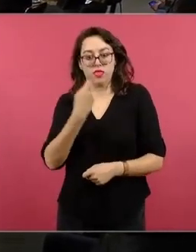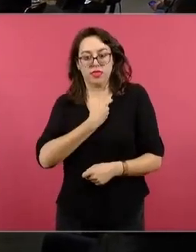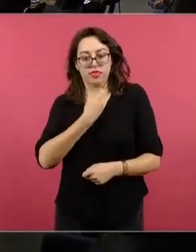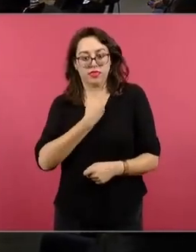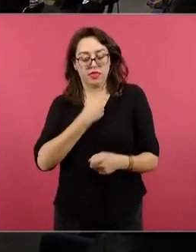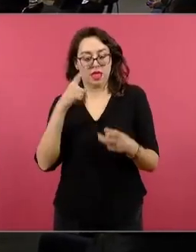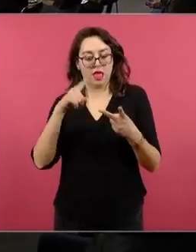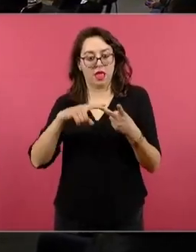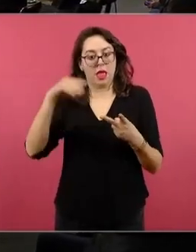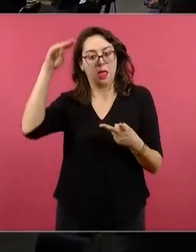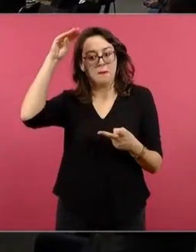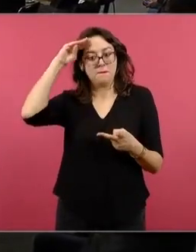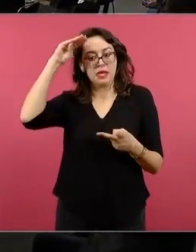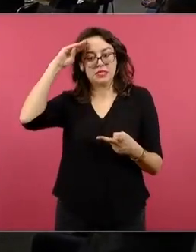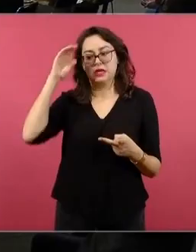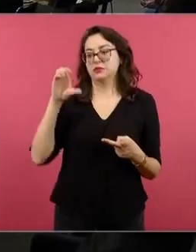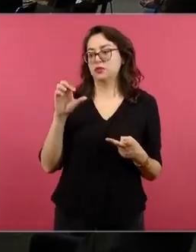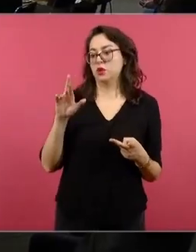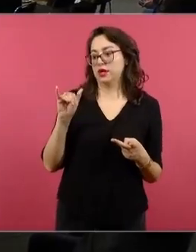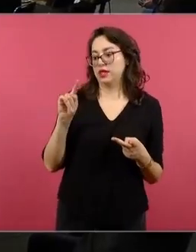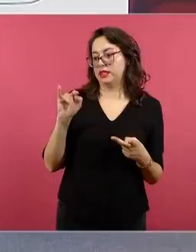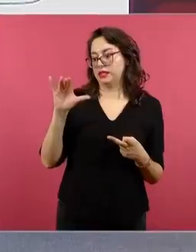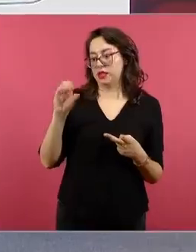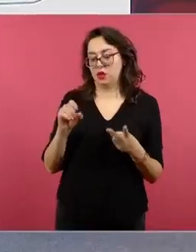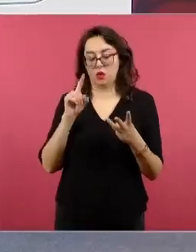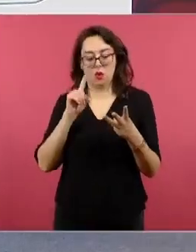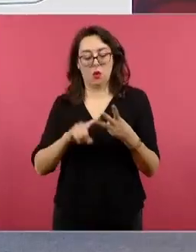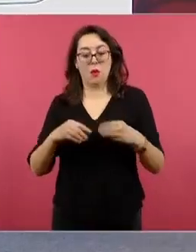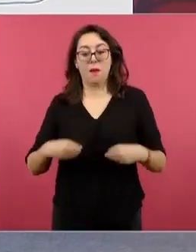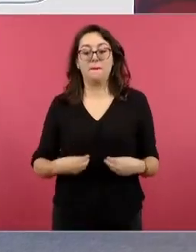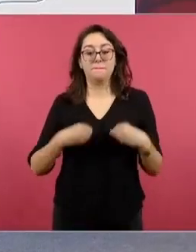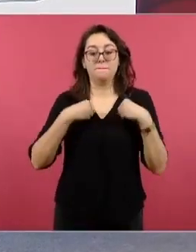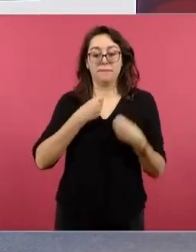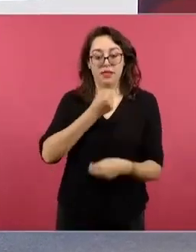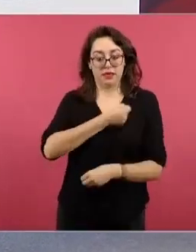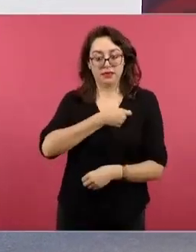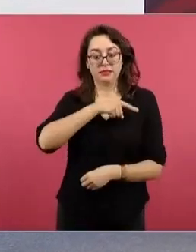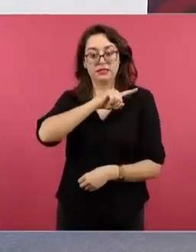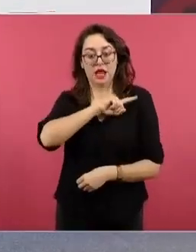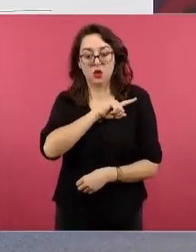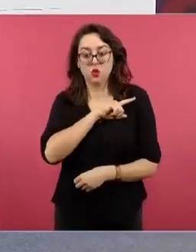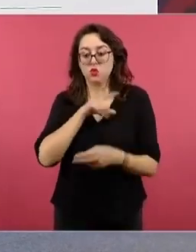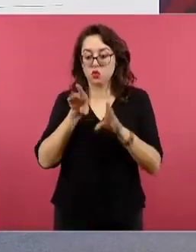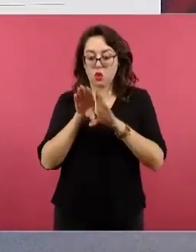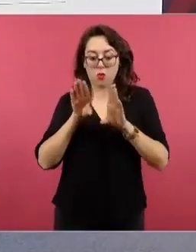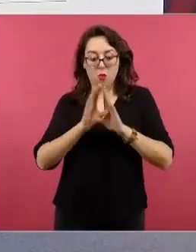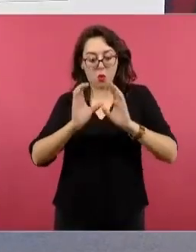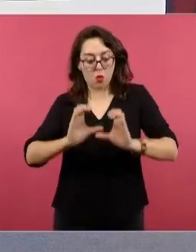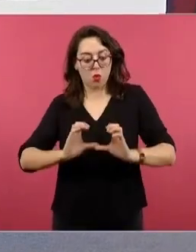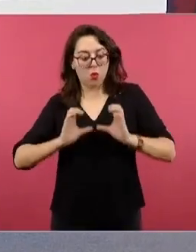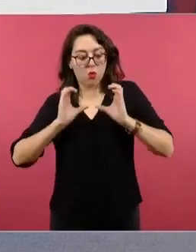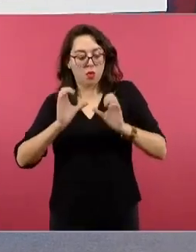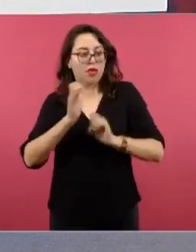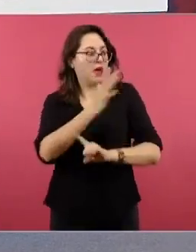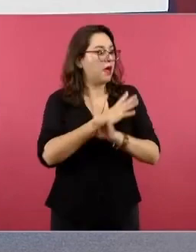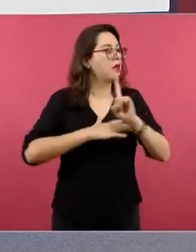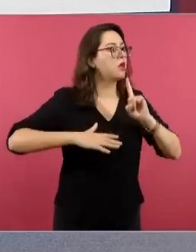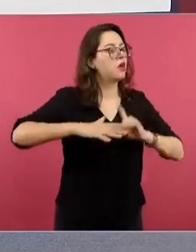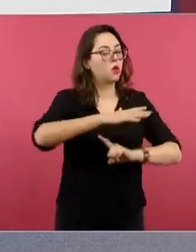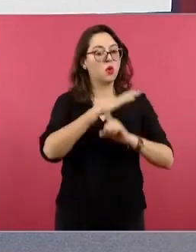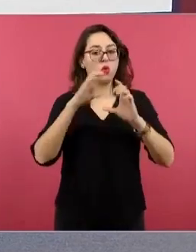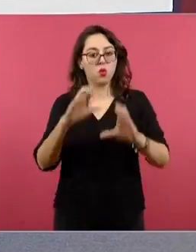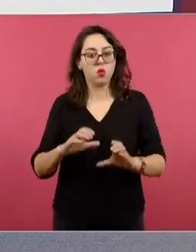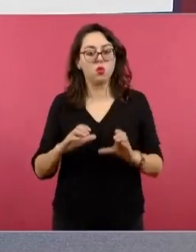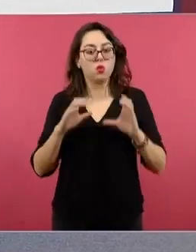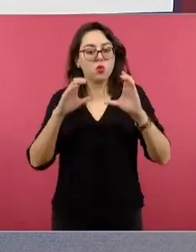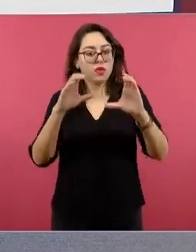lo expliqué hace un momento, la vida saludable que no se refiere a la ausencia de enfermedad, sino a la reconstrucción de ese entorno en el que tú vives y